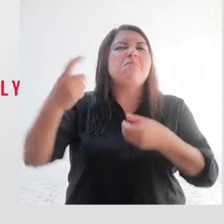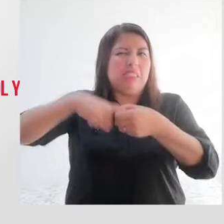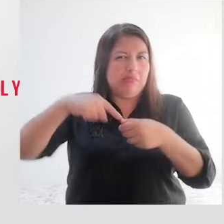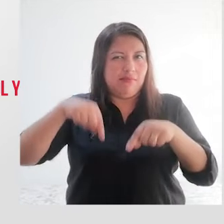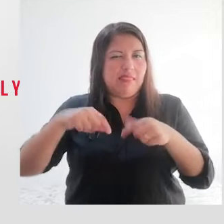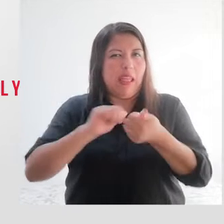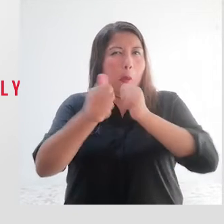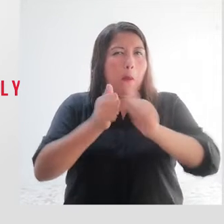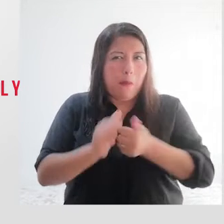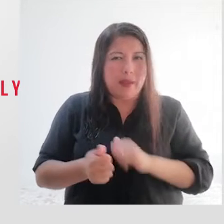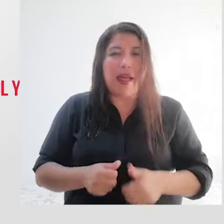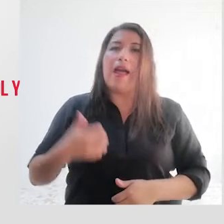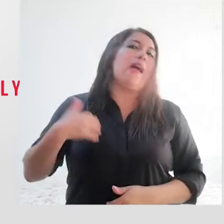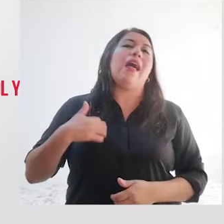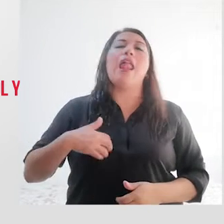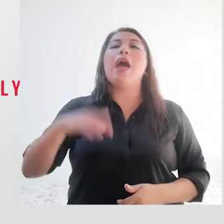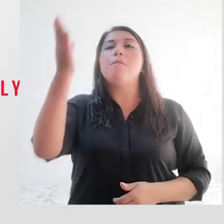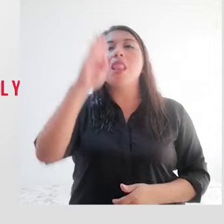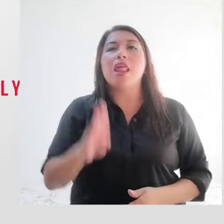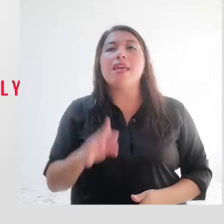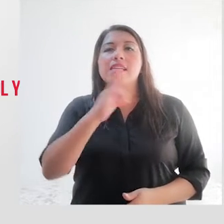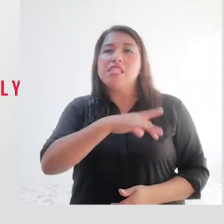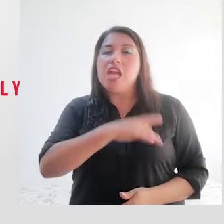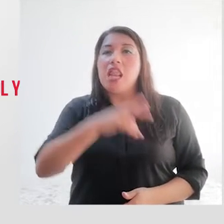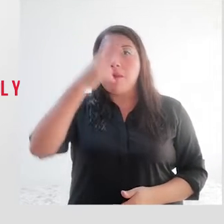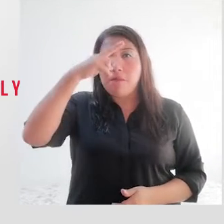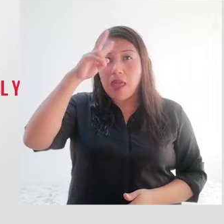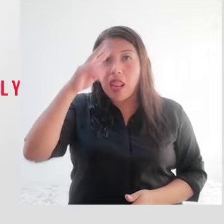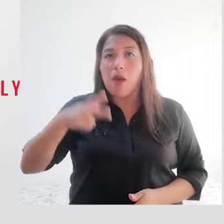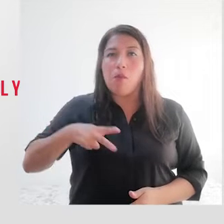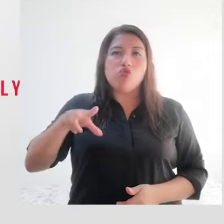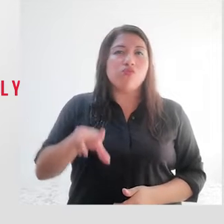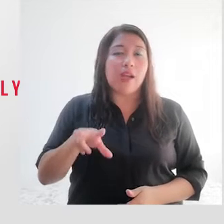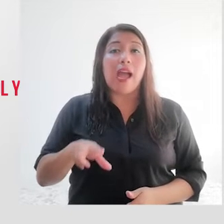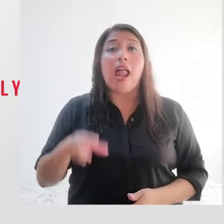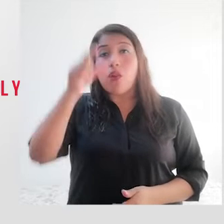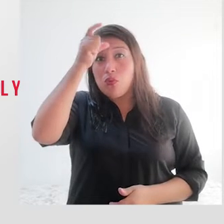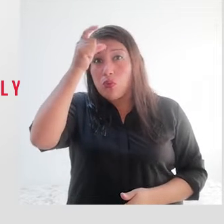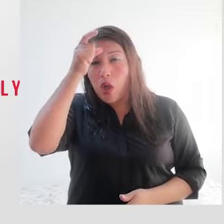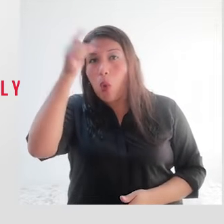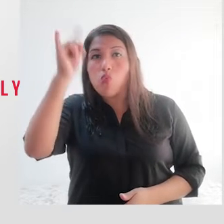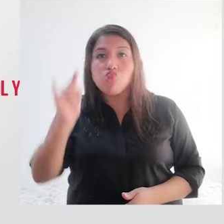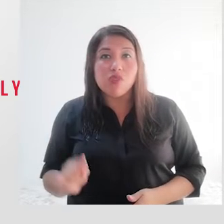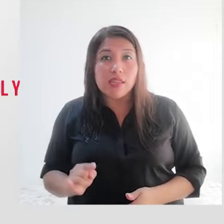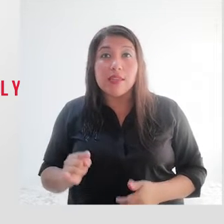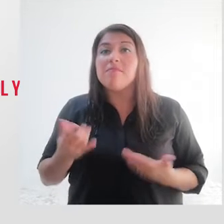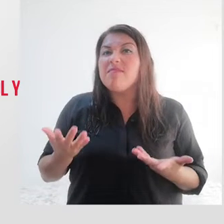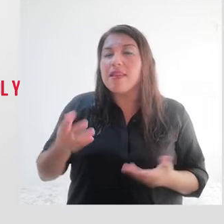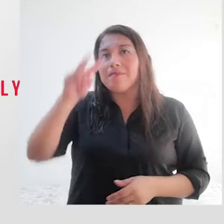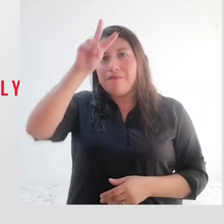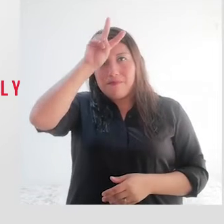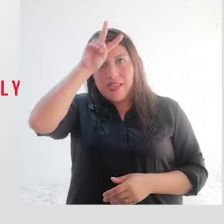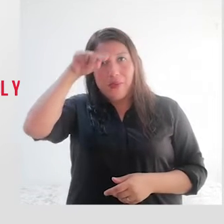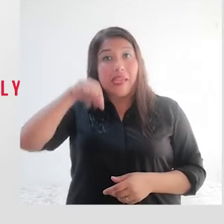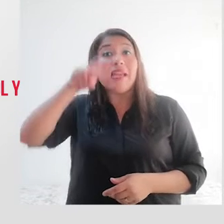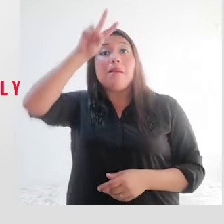este certamen deportivo. Argentina, Brasil, Chile, México, Portugal, Turquía, Uruguay y